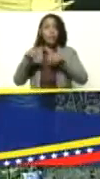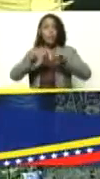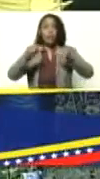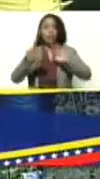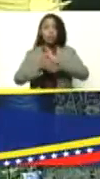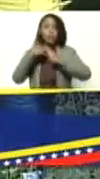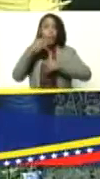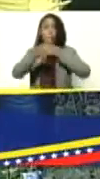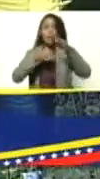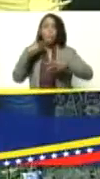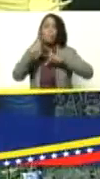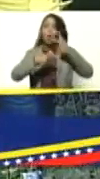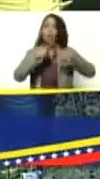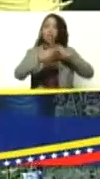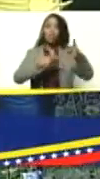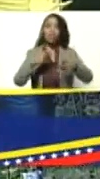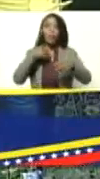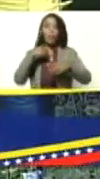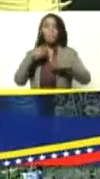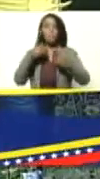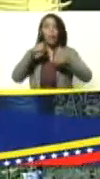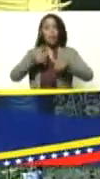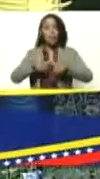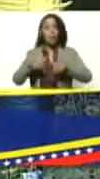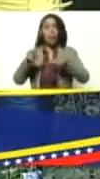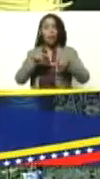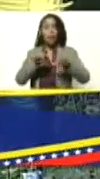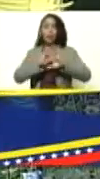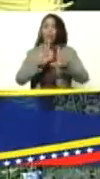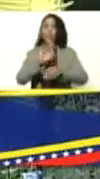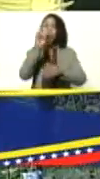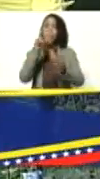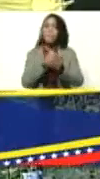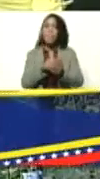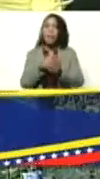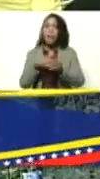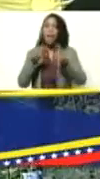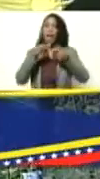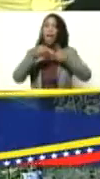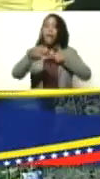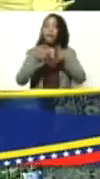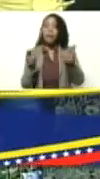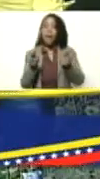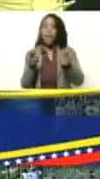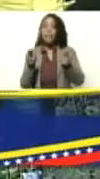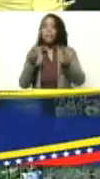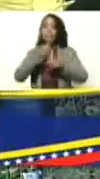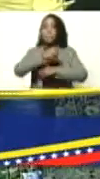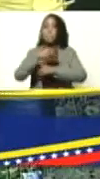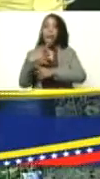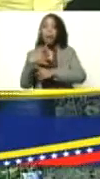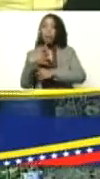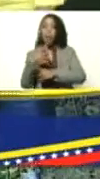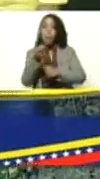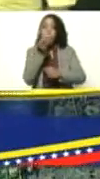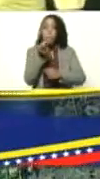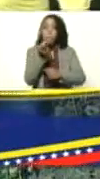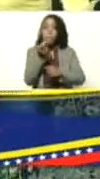como ha sido el proceso de producción de estas casi ya dos mil hectáreas de frijol blanco pico negro